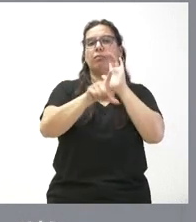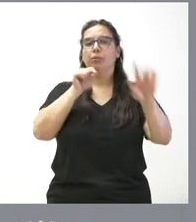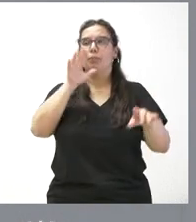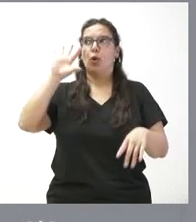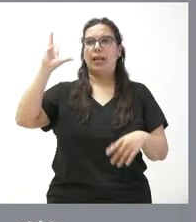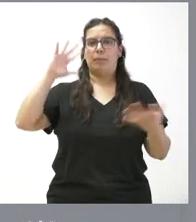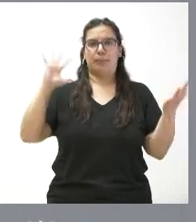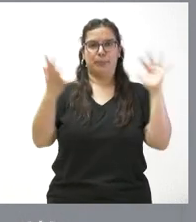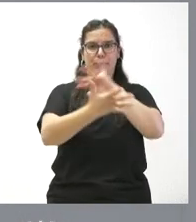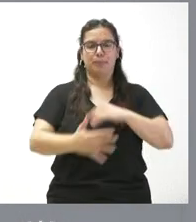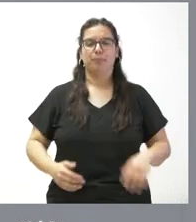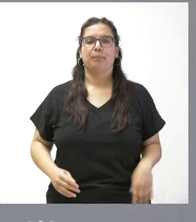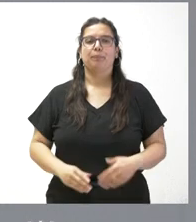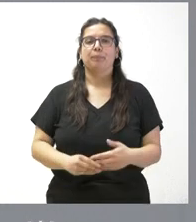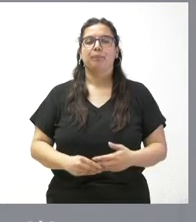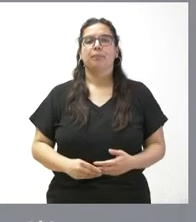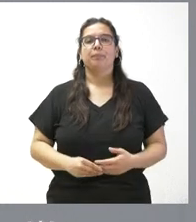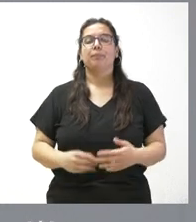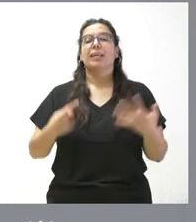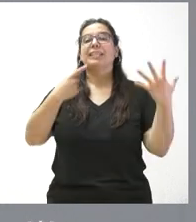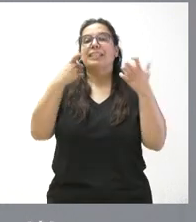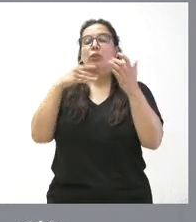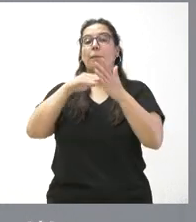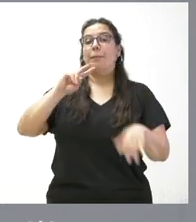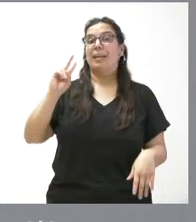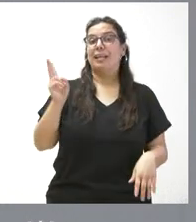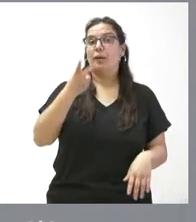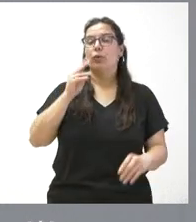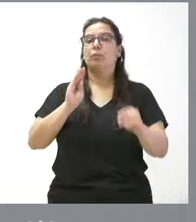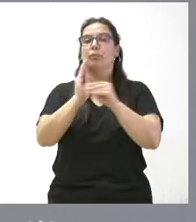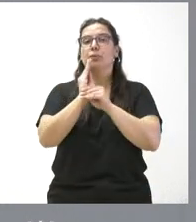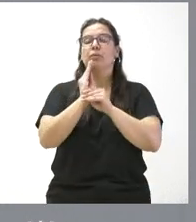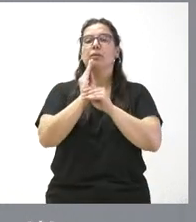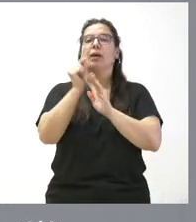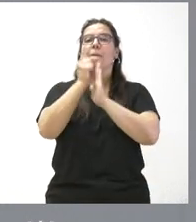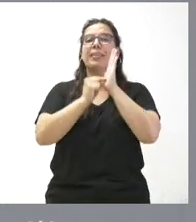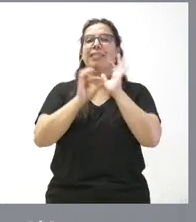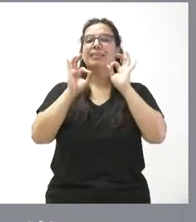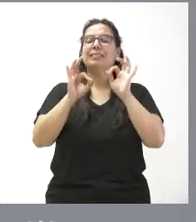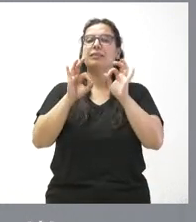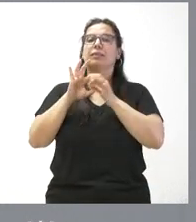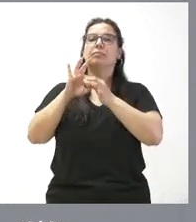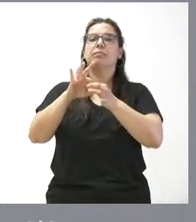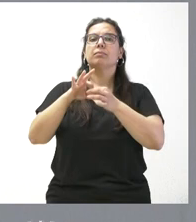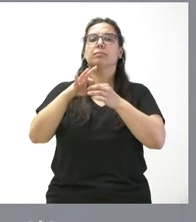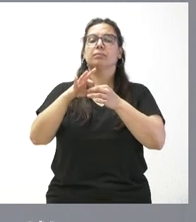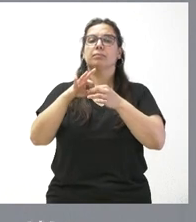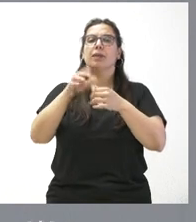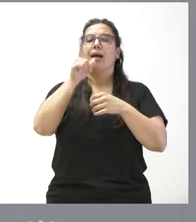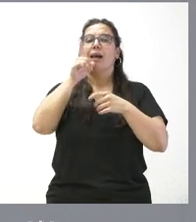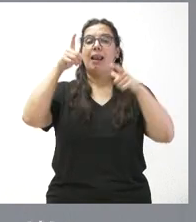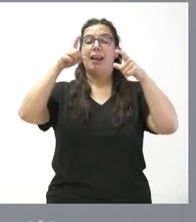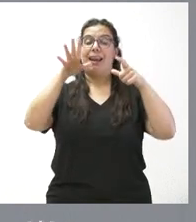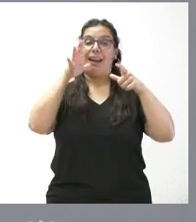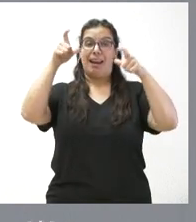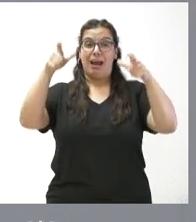climático. Se destinan 600.000 euros a medidas del entorno de la laguna de la Nava en